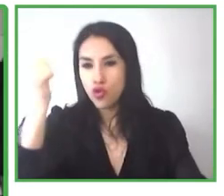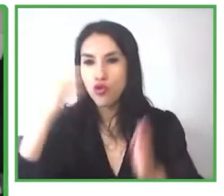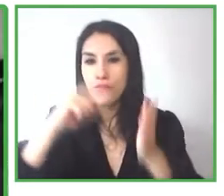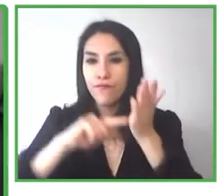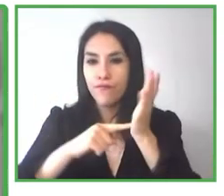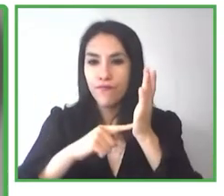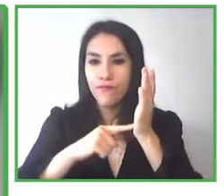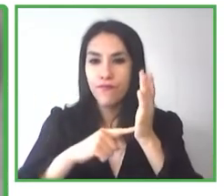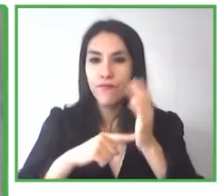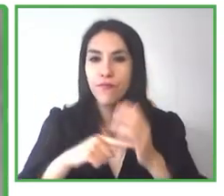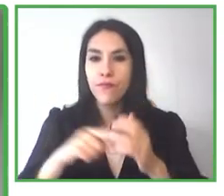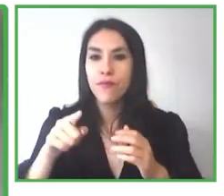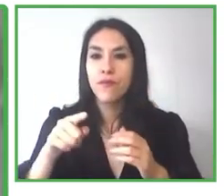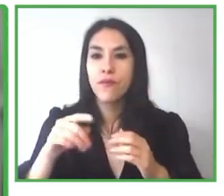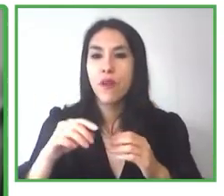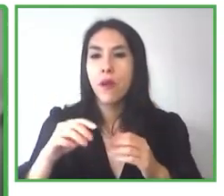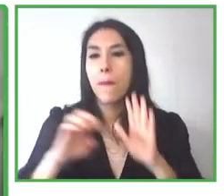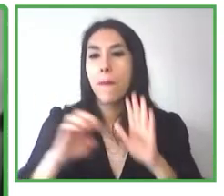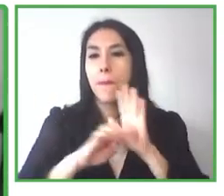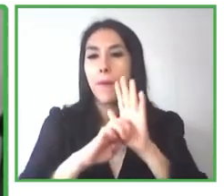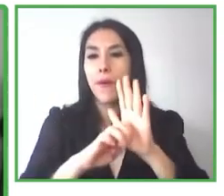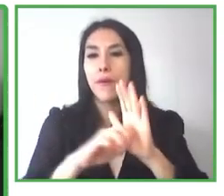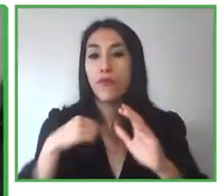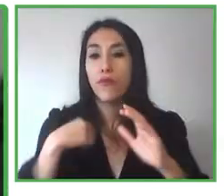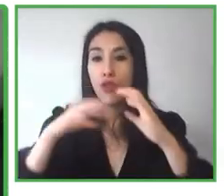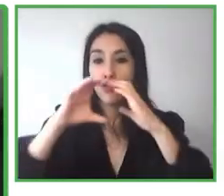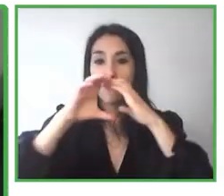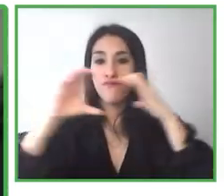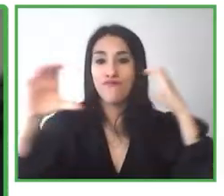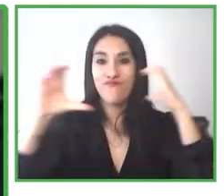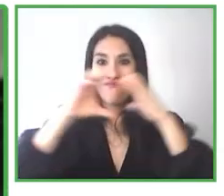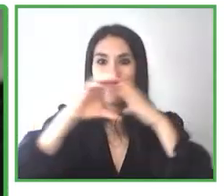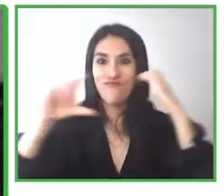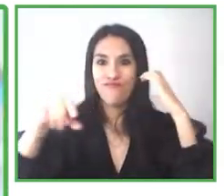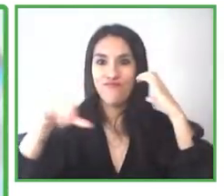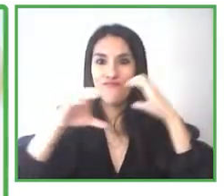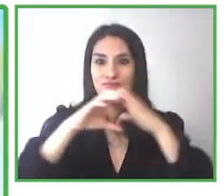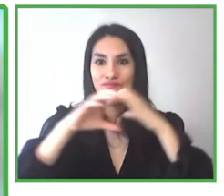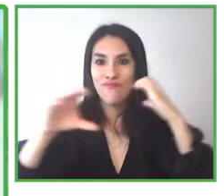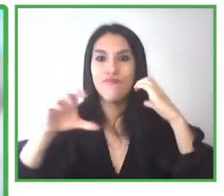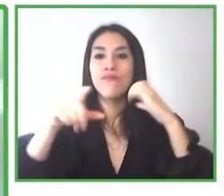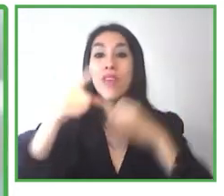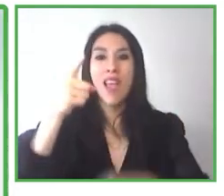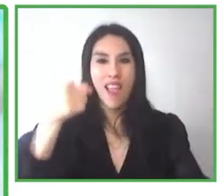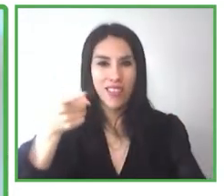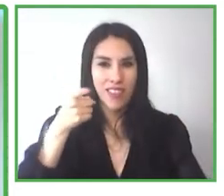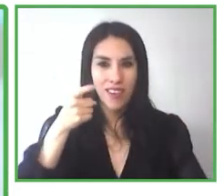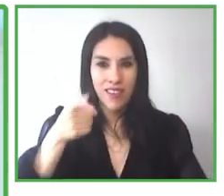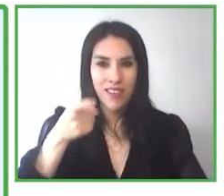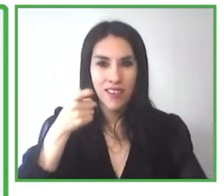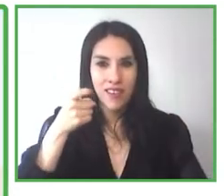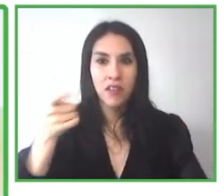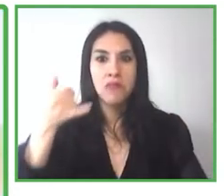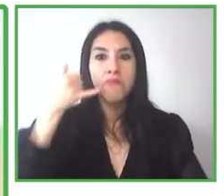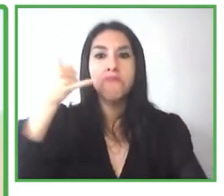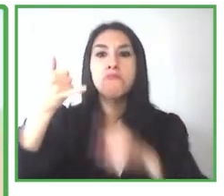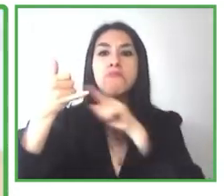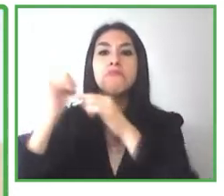apuntar hacia la ventana y ver por donde paso durante el trayecto teléfono móvil MC 4000 servicios